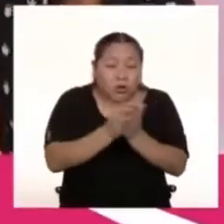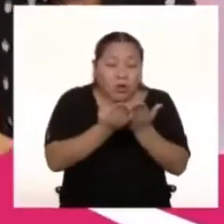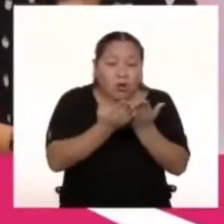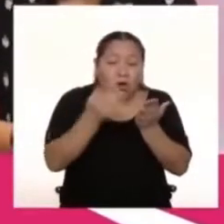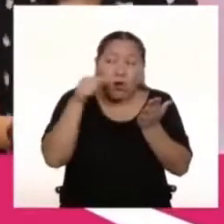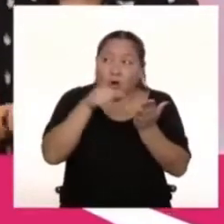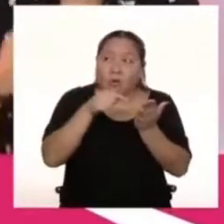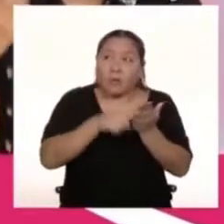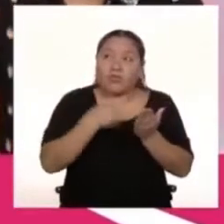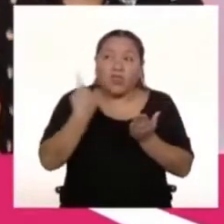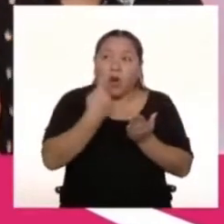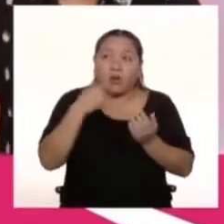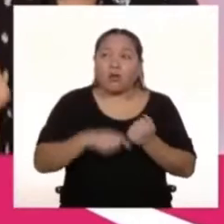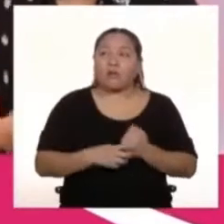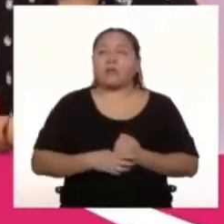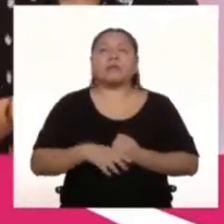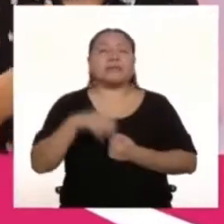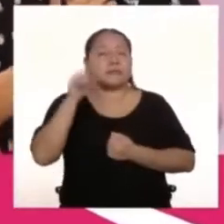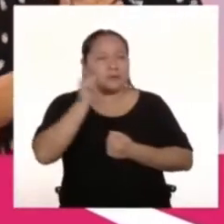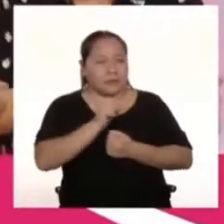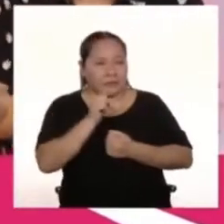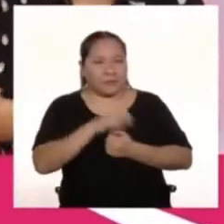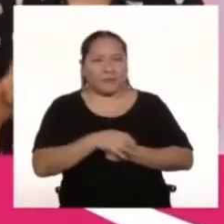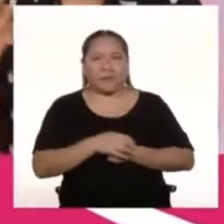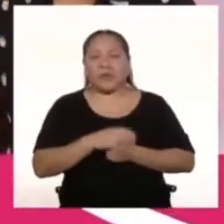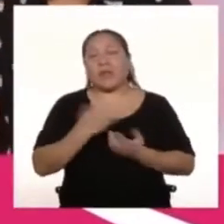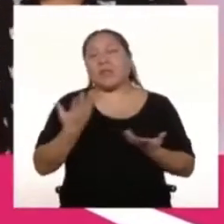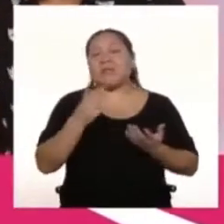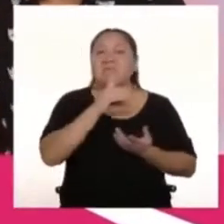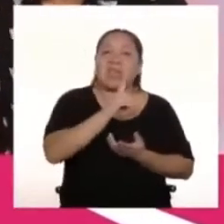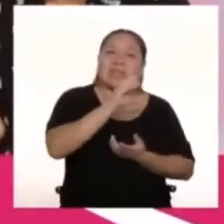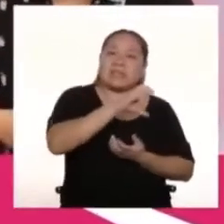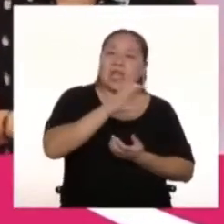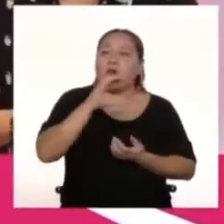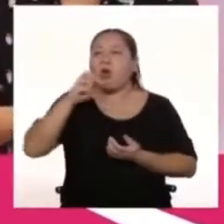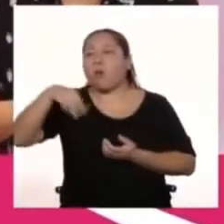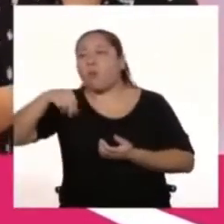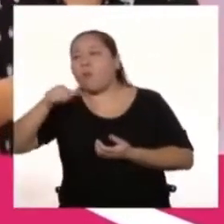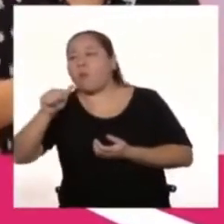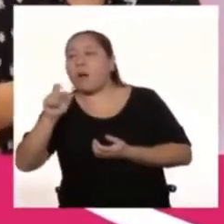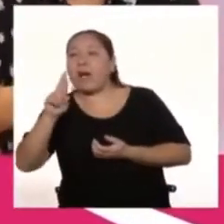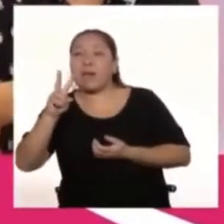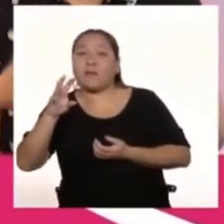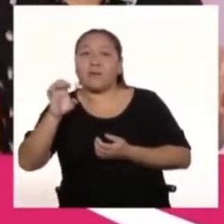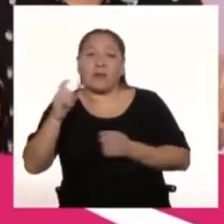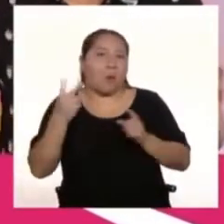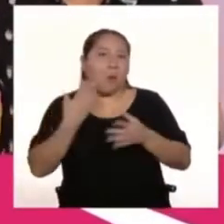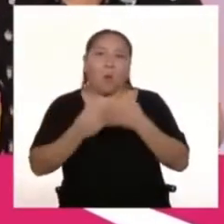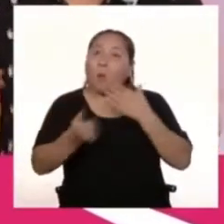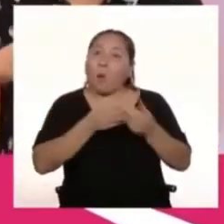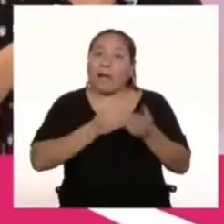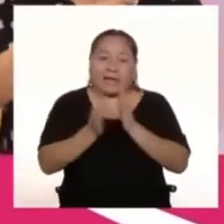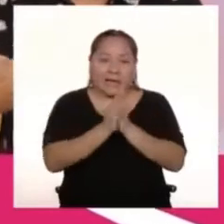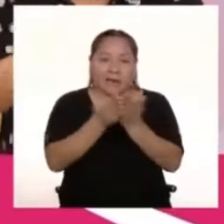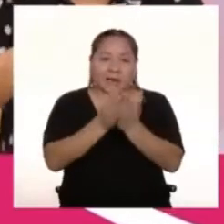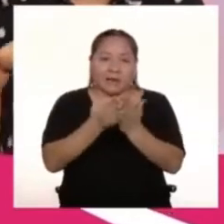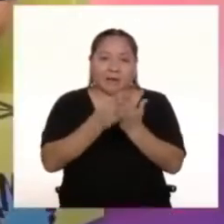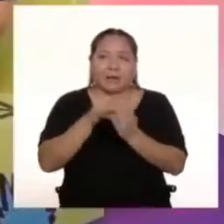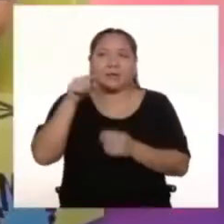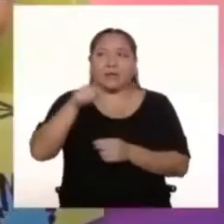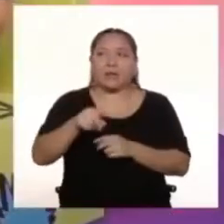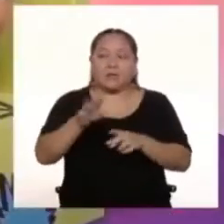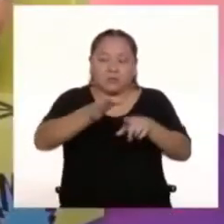En realidad Los cómics Ya sean DC o Marvel Tienen una línea principal De